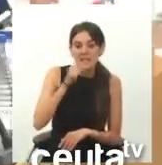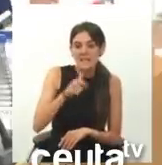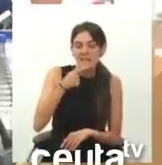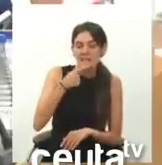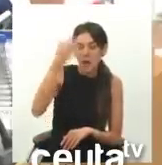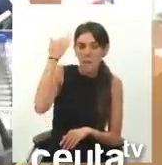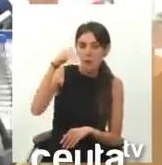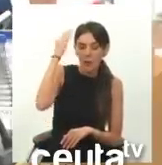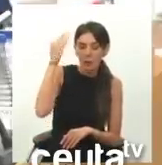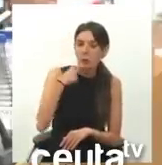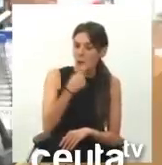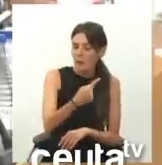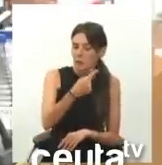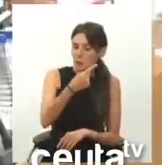Marruecos.